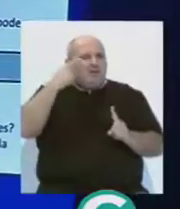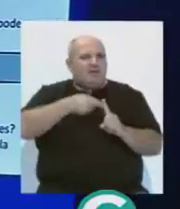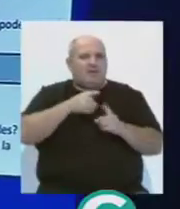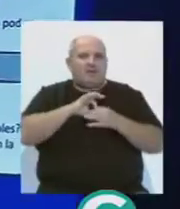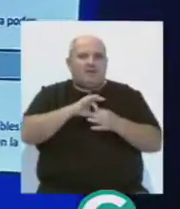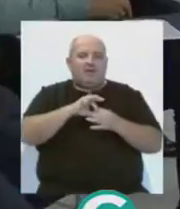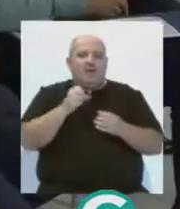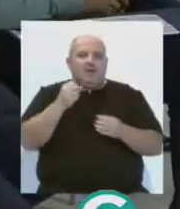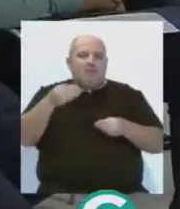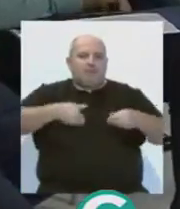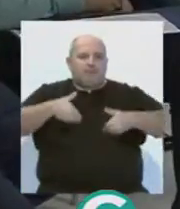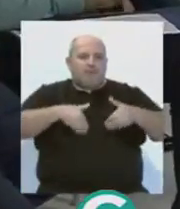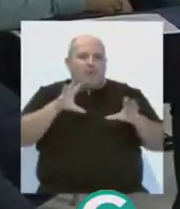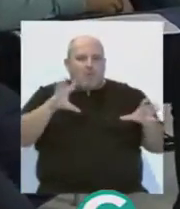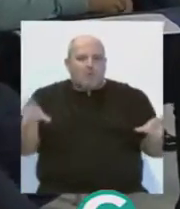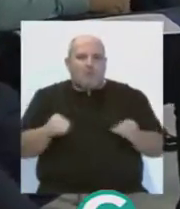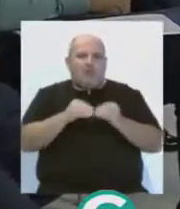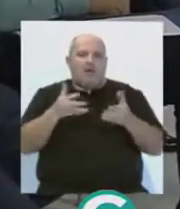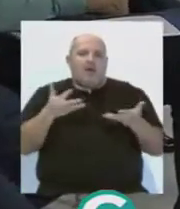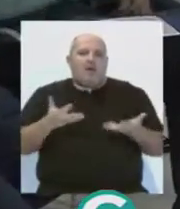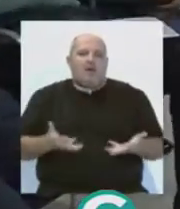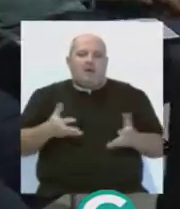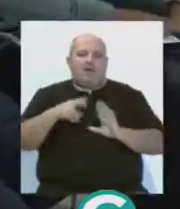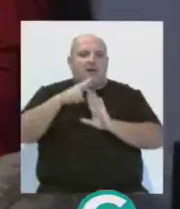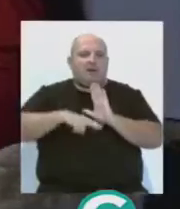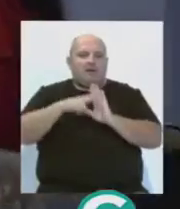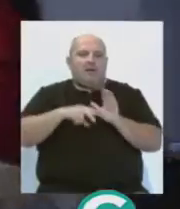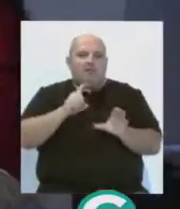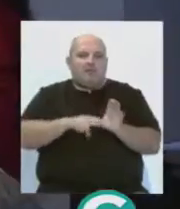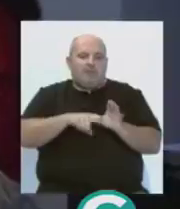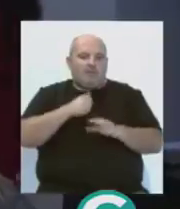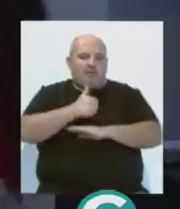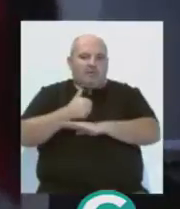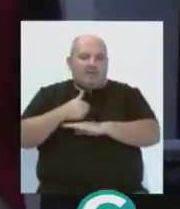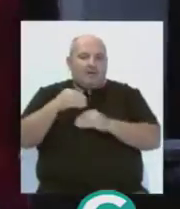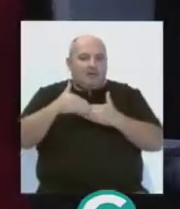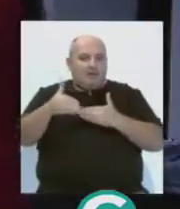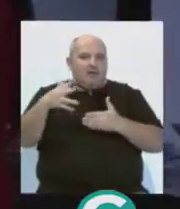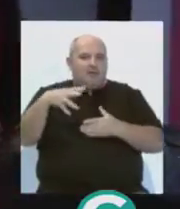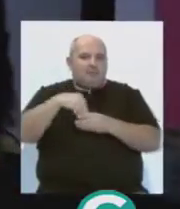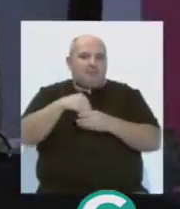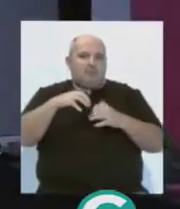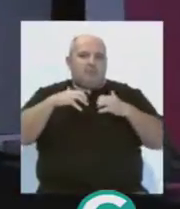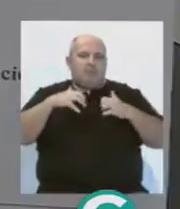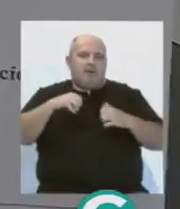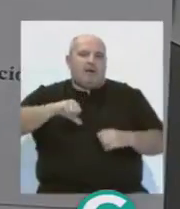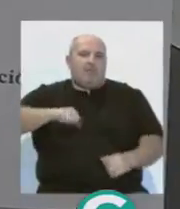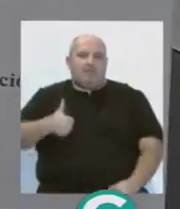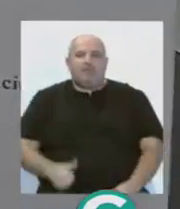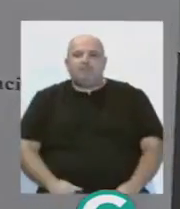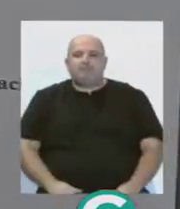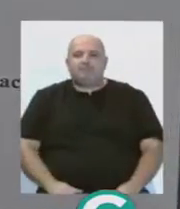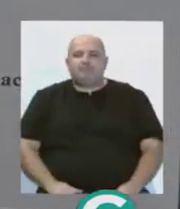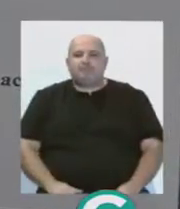sacar las aportaciones y conclusiones para actualizar el reglamento de participación ciudadana que se elevará al Pleno para su aprobación.